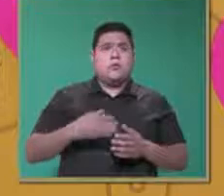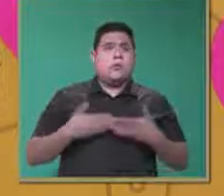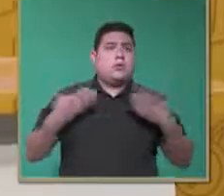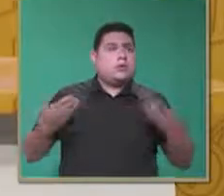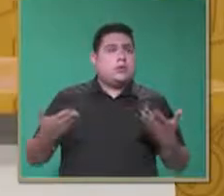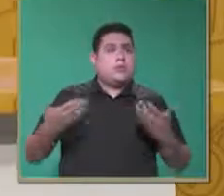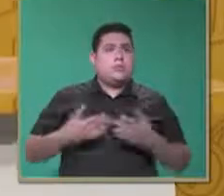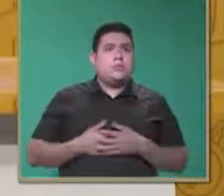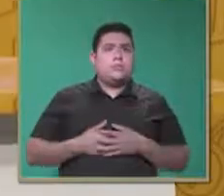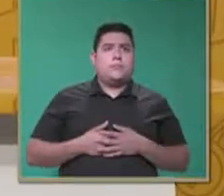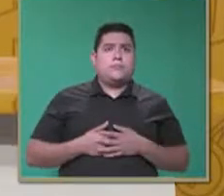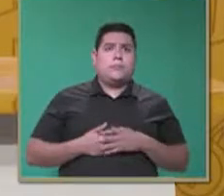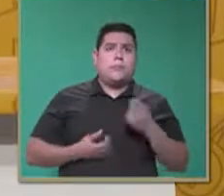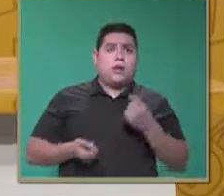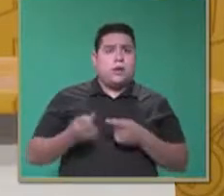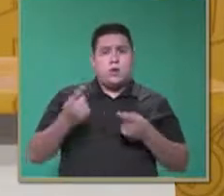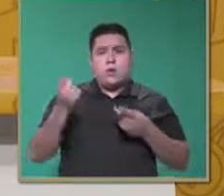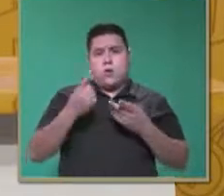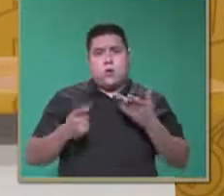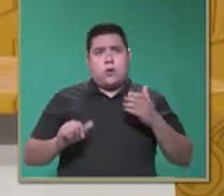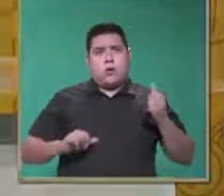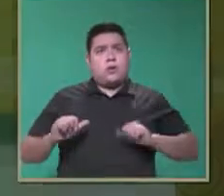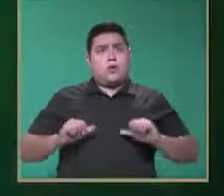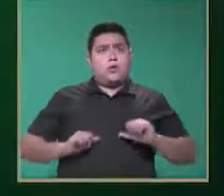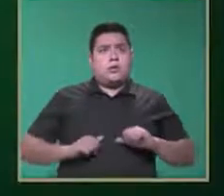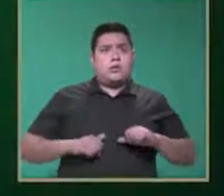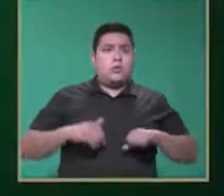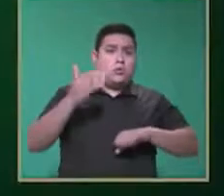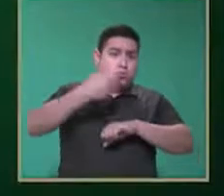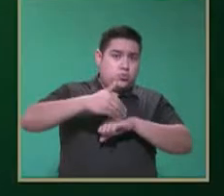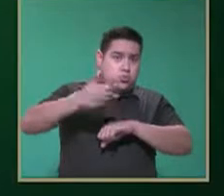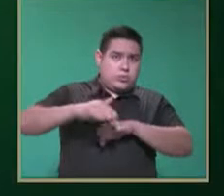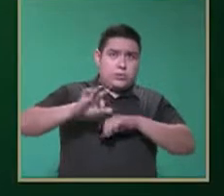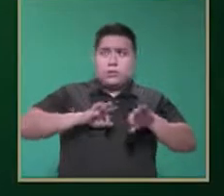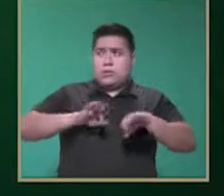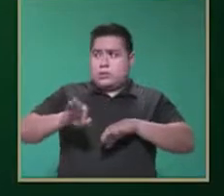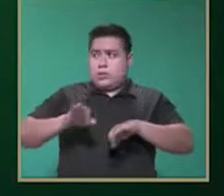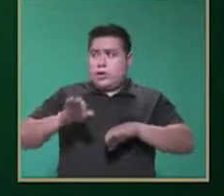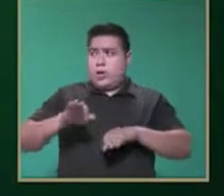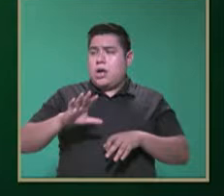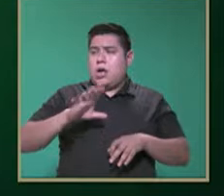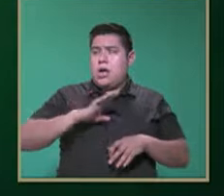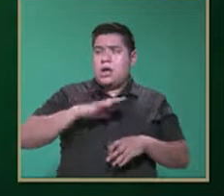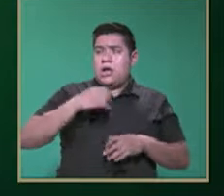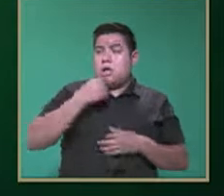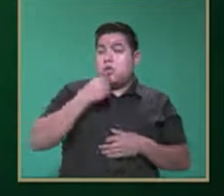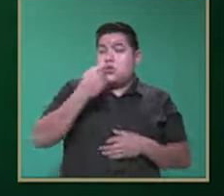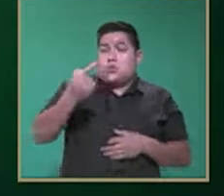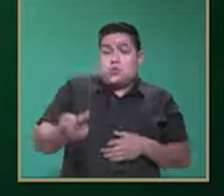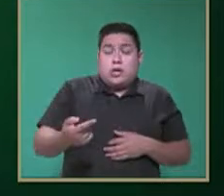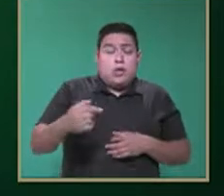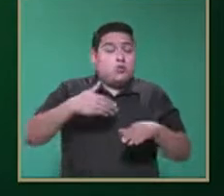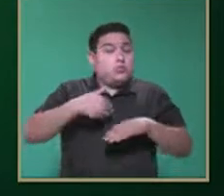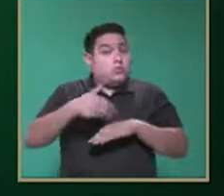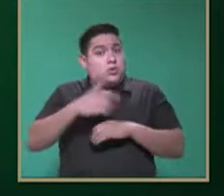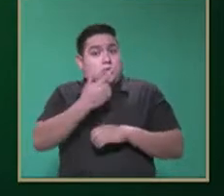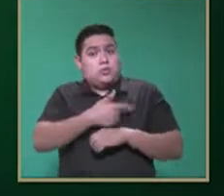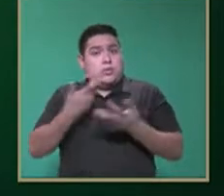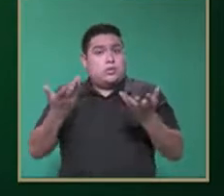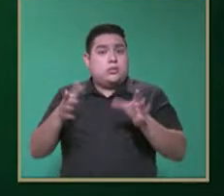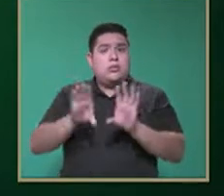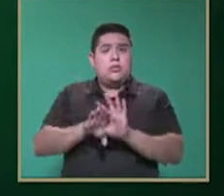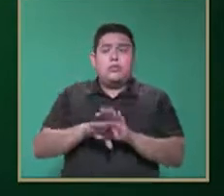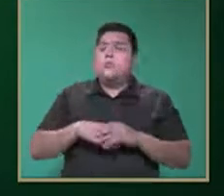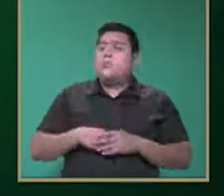Ahora vamos a ver unas actividades que involucran los números ya que ahí tenemos menores que les gustan mucho los números y ¿cómo lo podemos hacer?